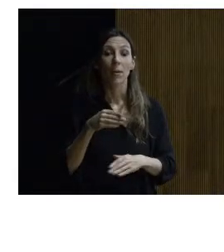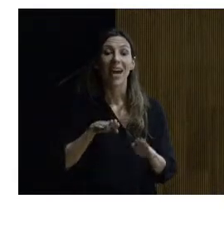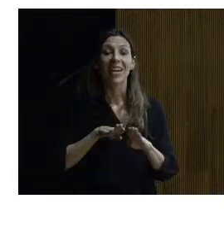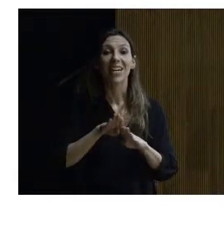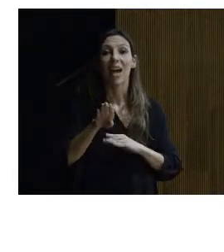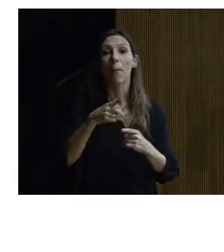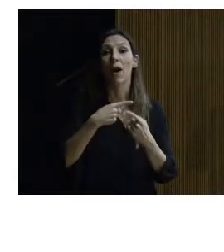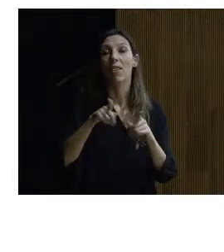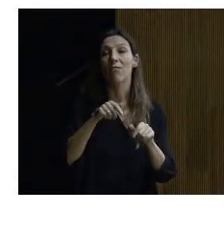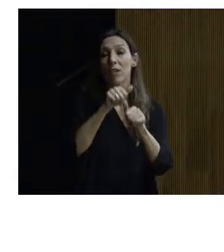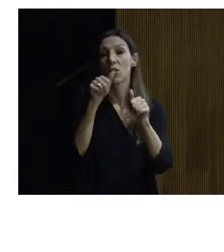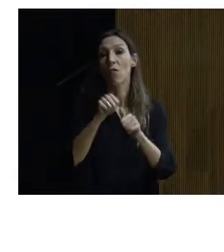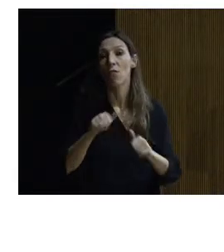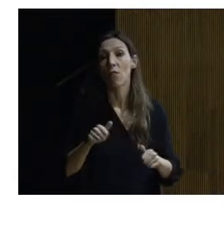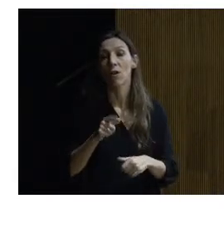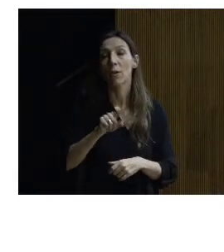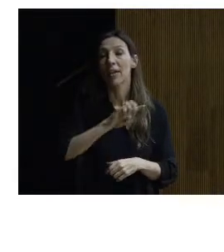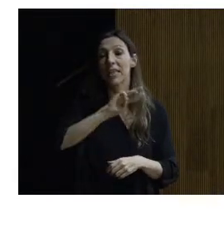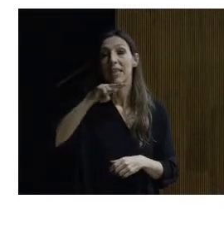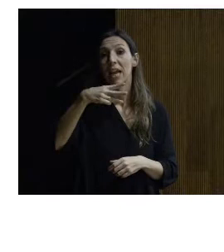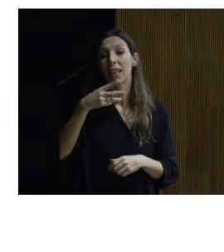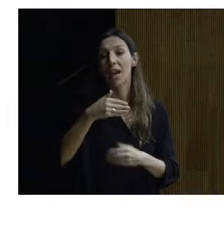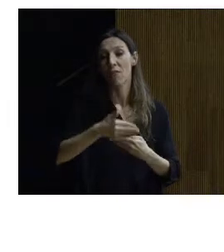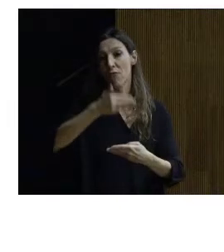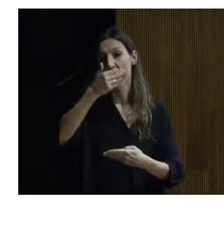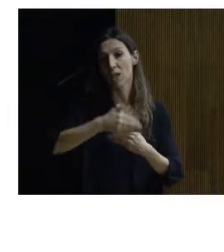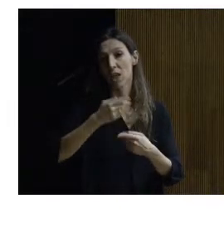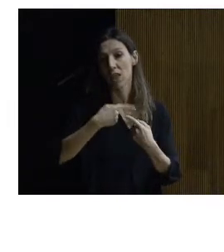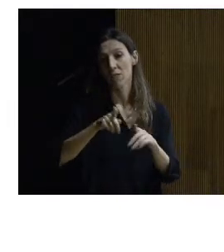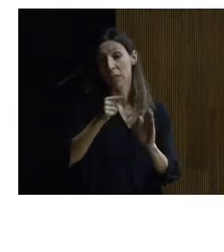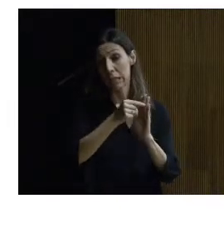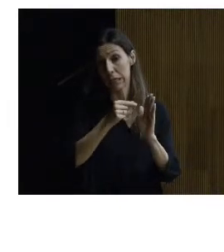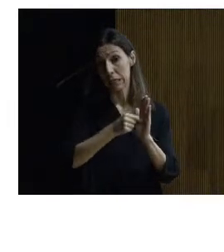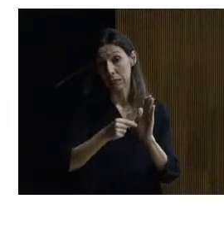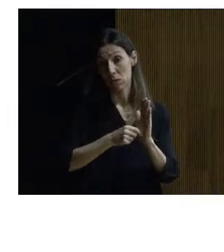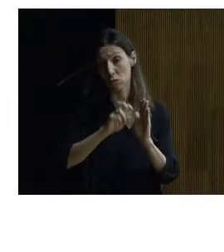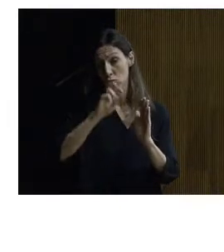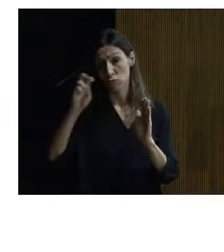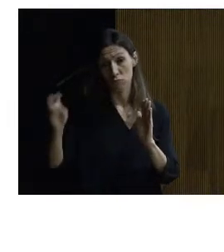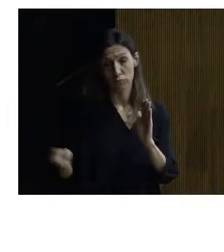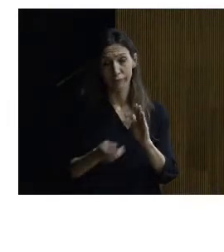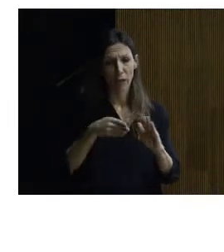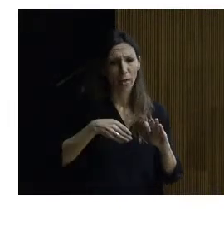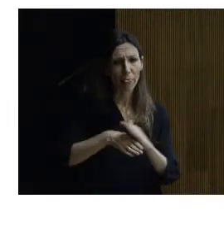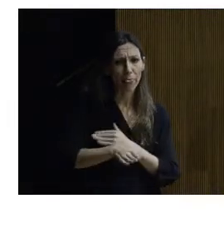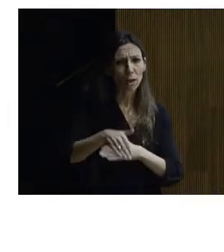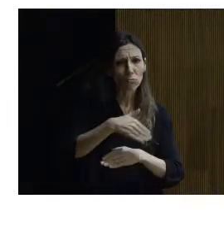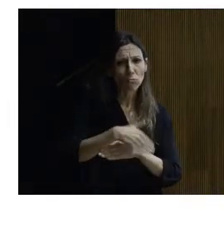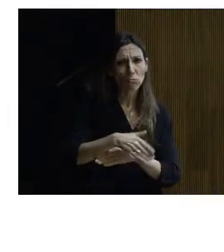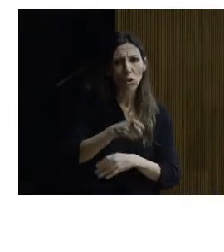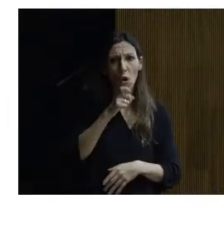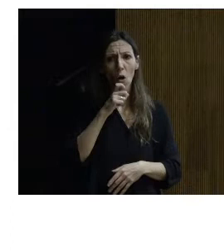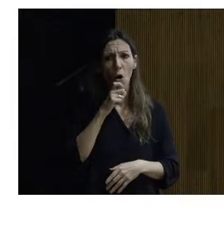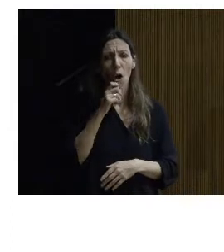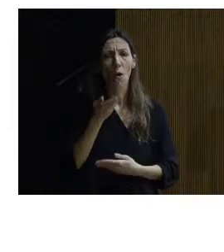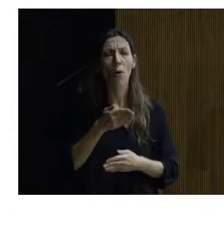y una tercera dosada a la fachada por bueno con una serie de criterios de cómo se llega desde la calle la situación de las